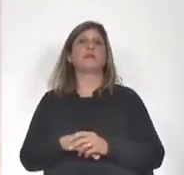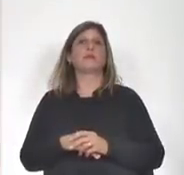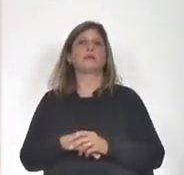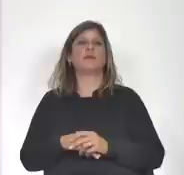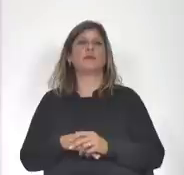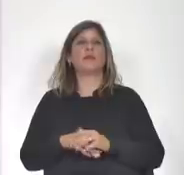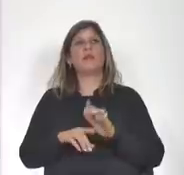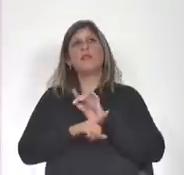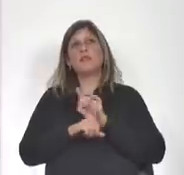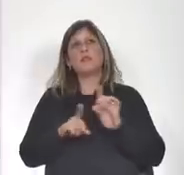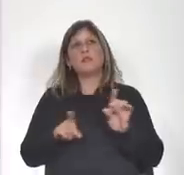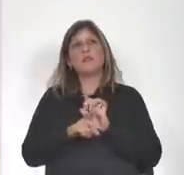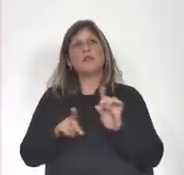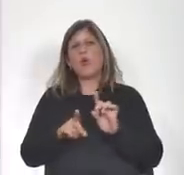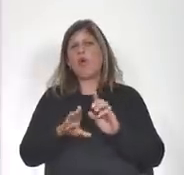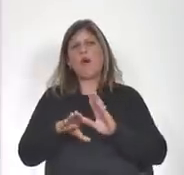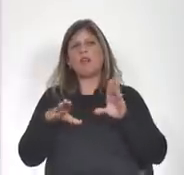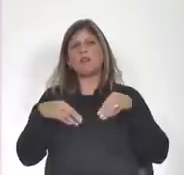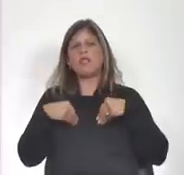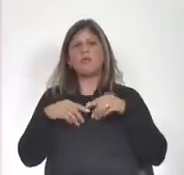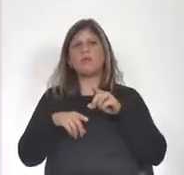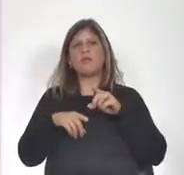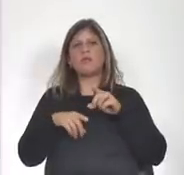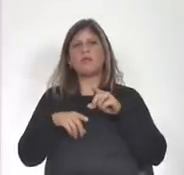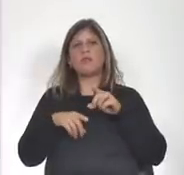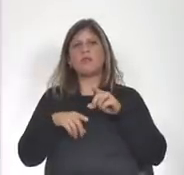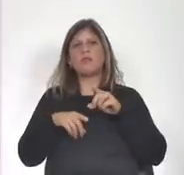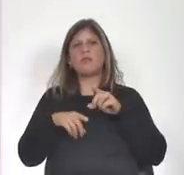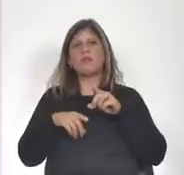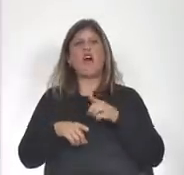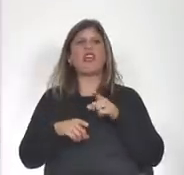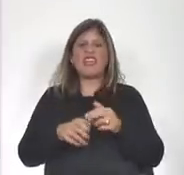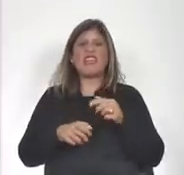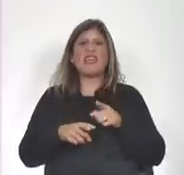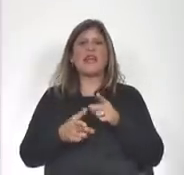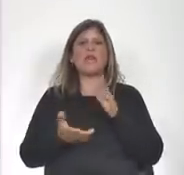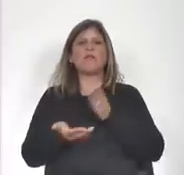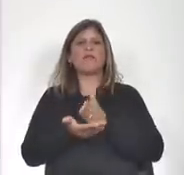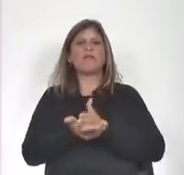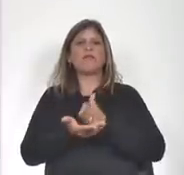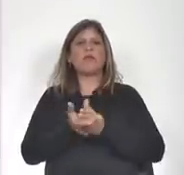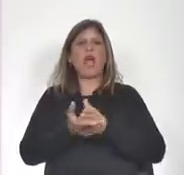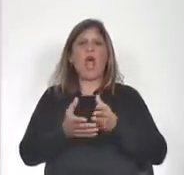y no aceptamos que se intente disciplinar a las fuerzas de oposición